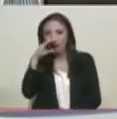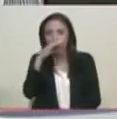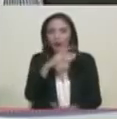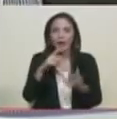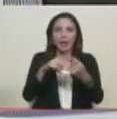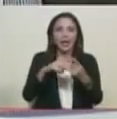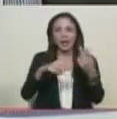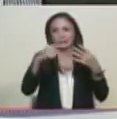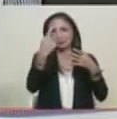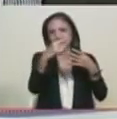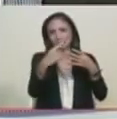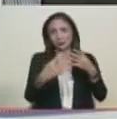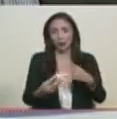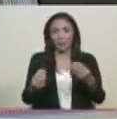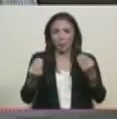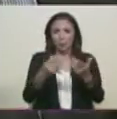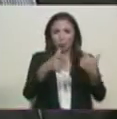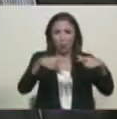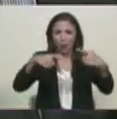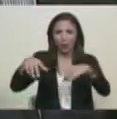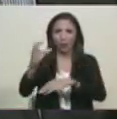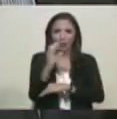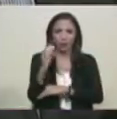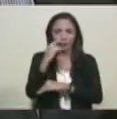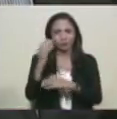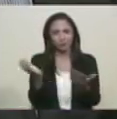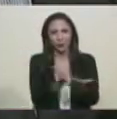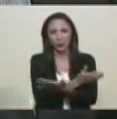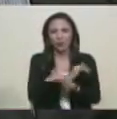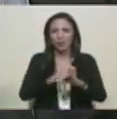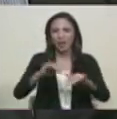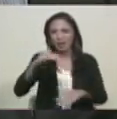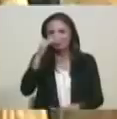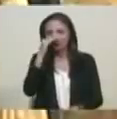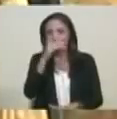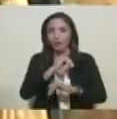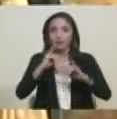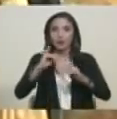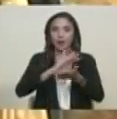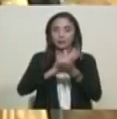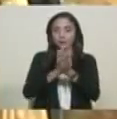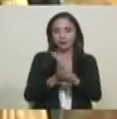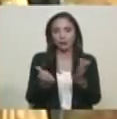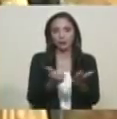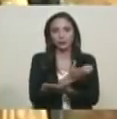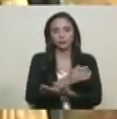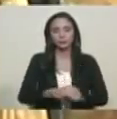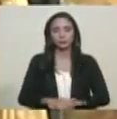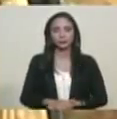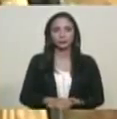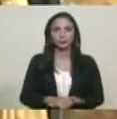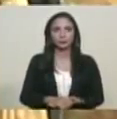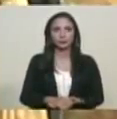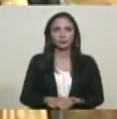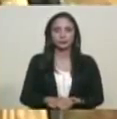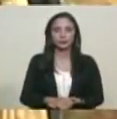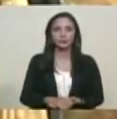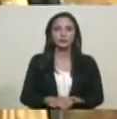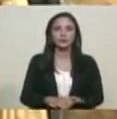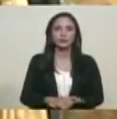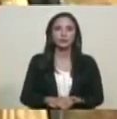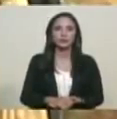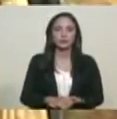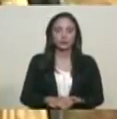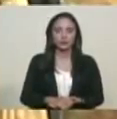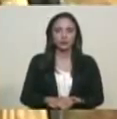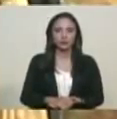Cúcuta, Maicao. Sacarnos de encima de esa lacra. Nos las vamos a sacar de encima, se los juro. Se